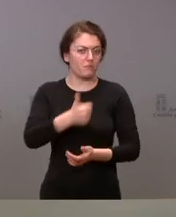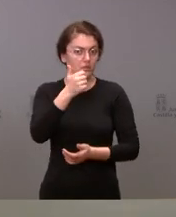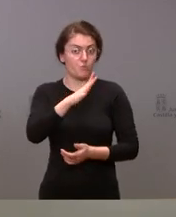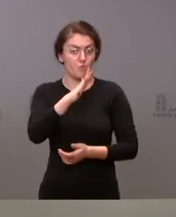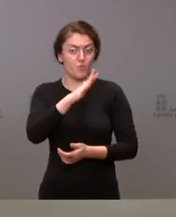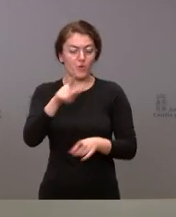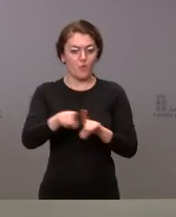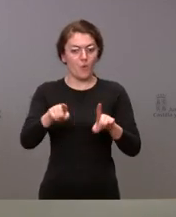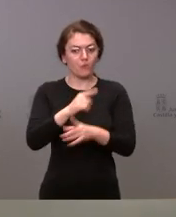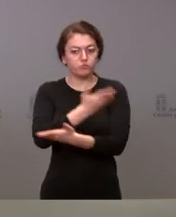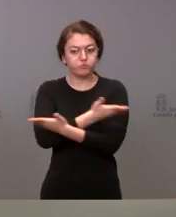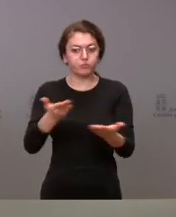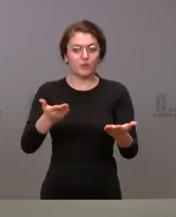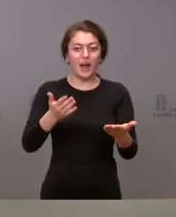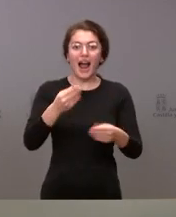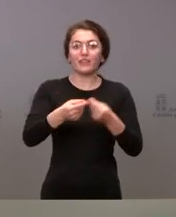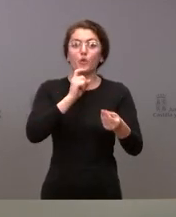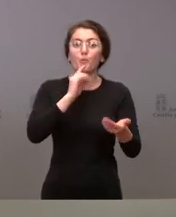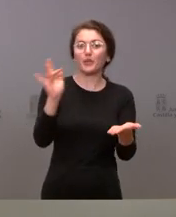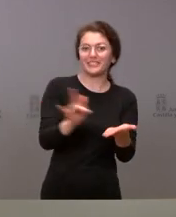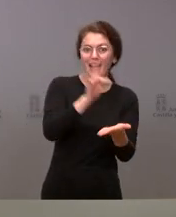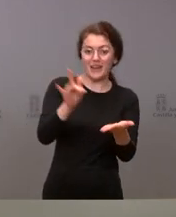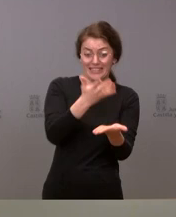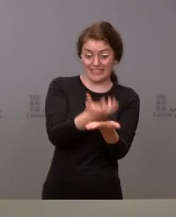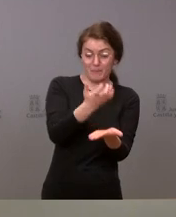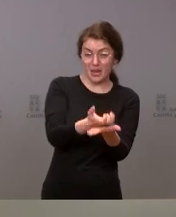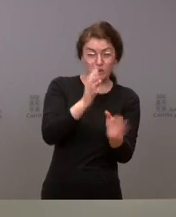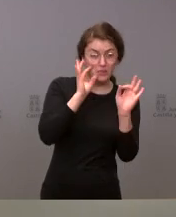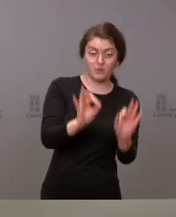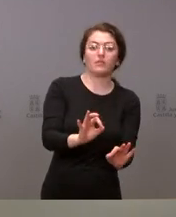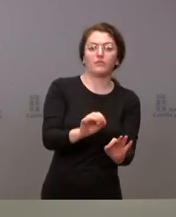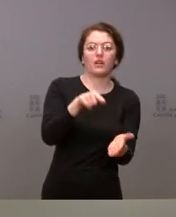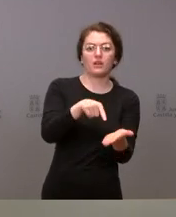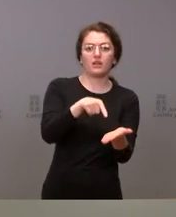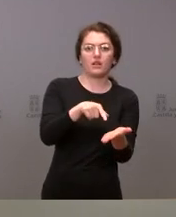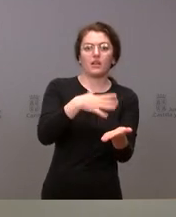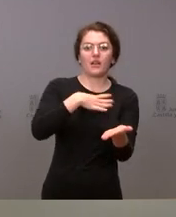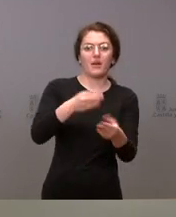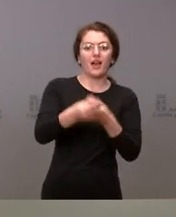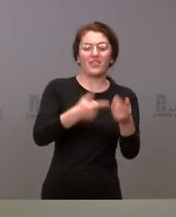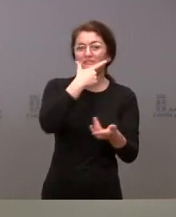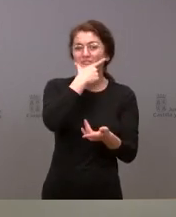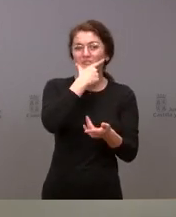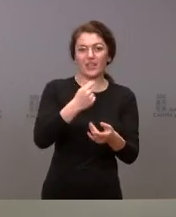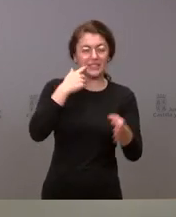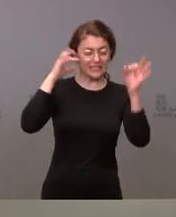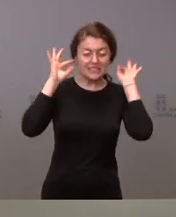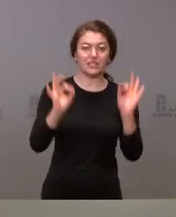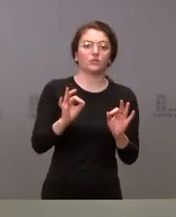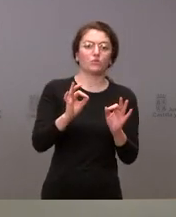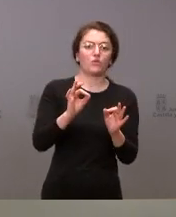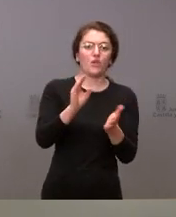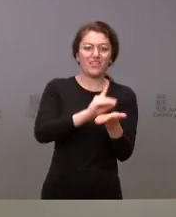disposición de la tablet con una aplicación específica que, además, va a facilitar la exactitud de los datos